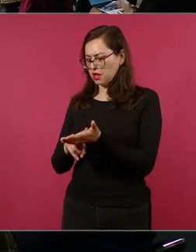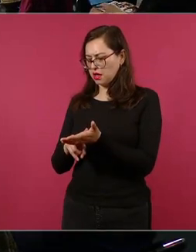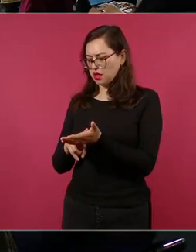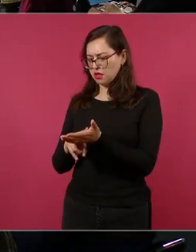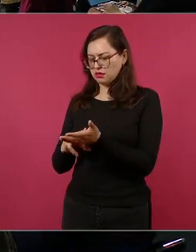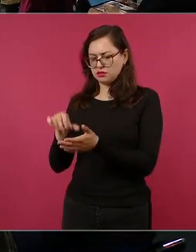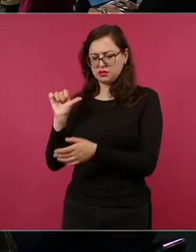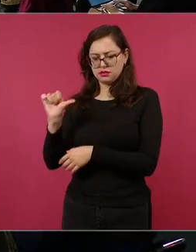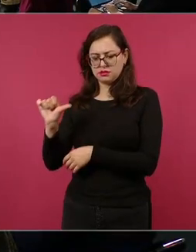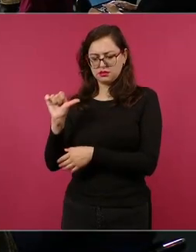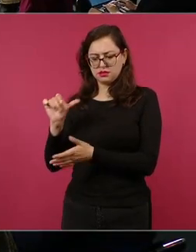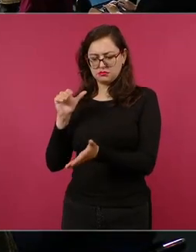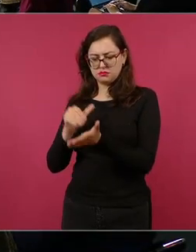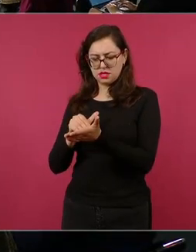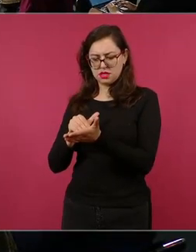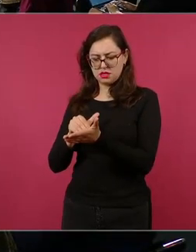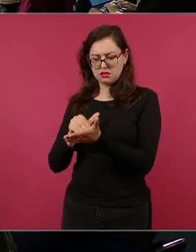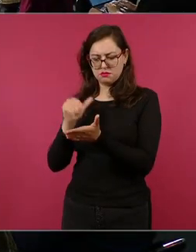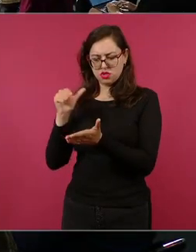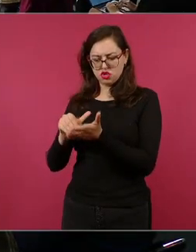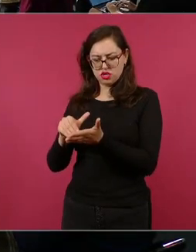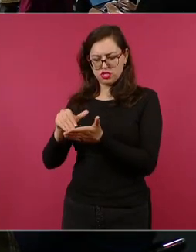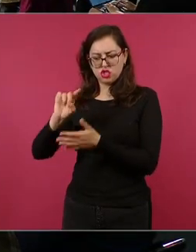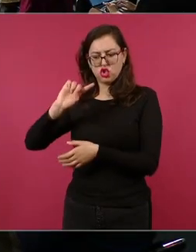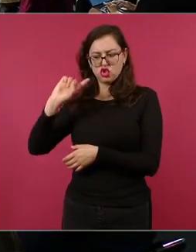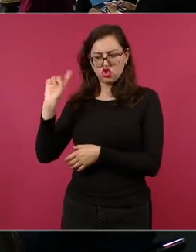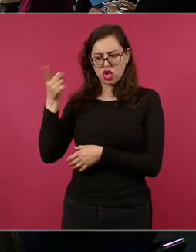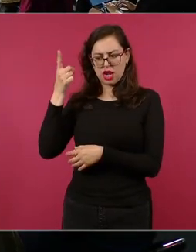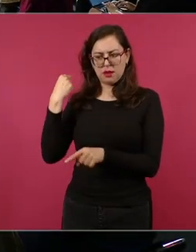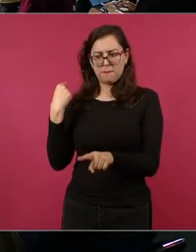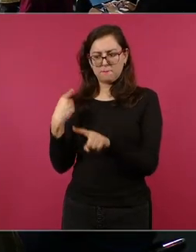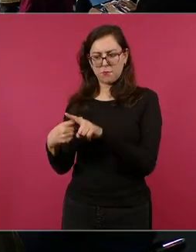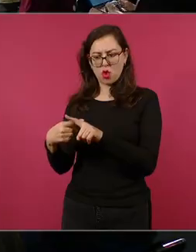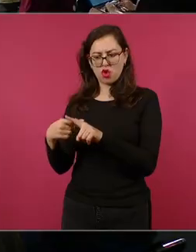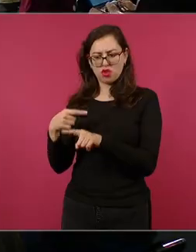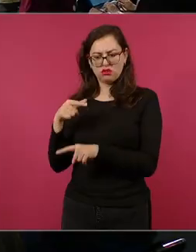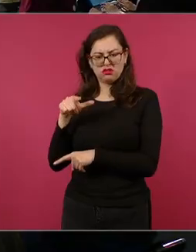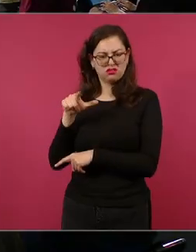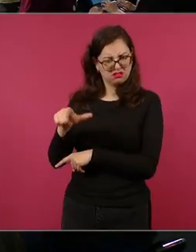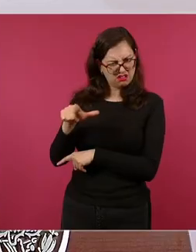más o menos ¿no? ¿cuánto da en pesos?